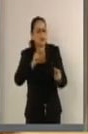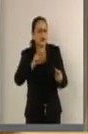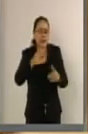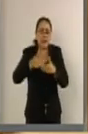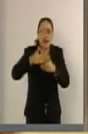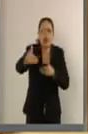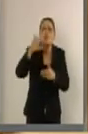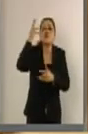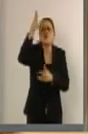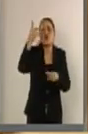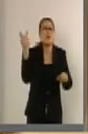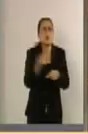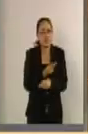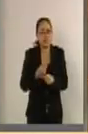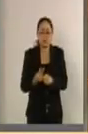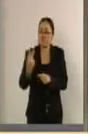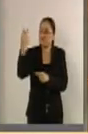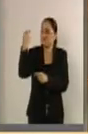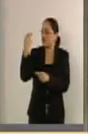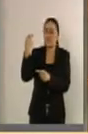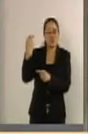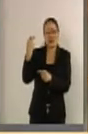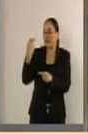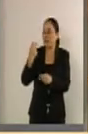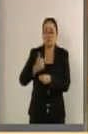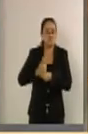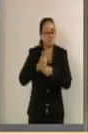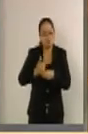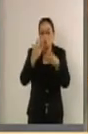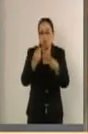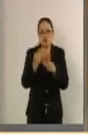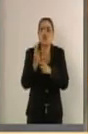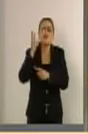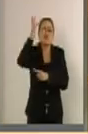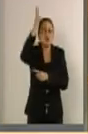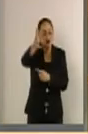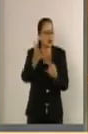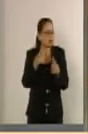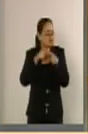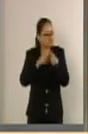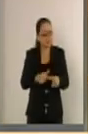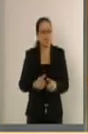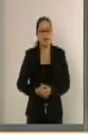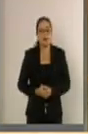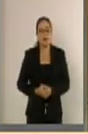adelante porque hacia atrás ya dolió bastante. Fuerza México.